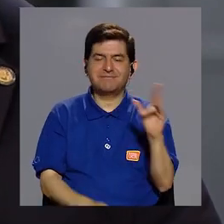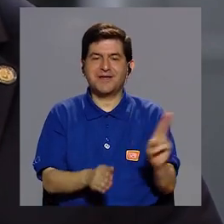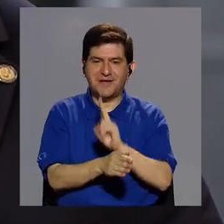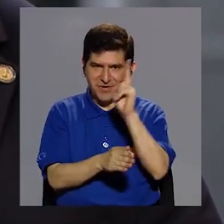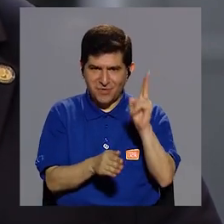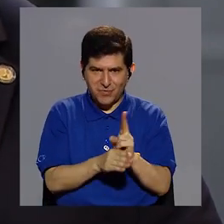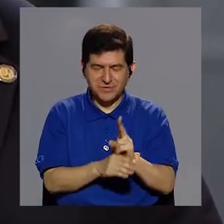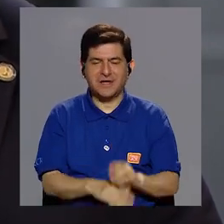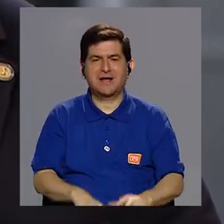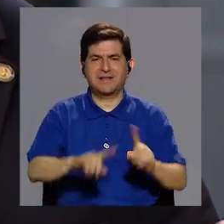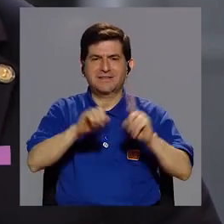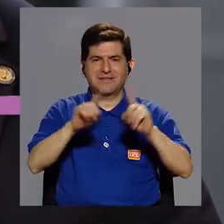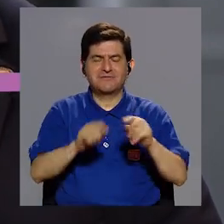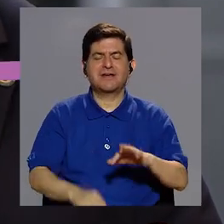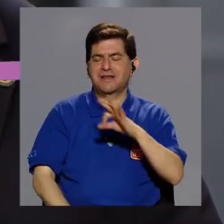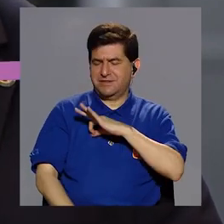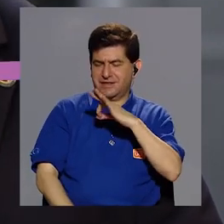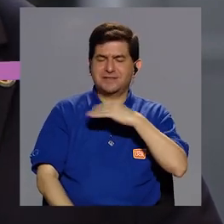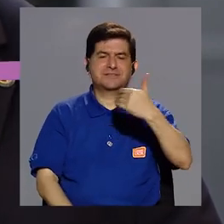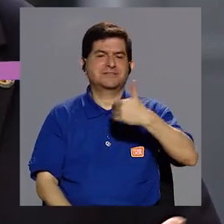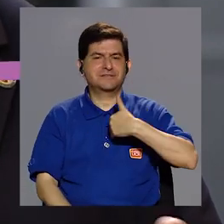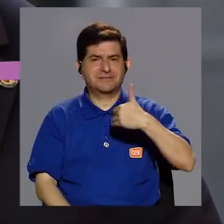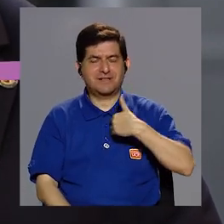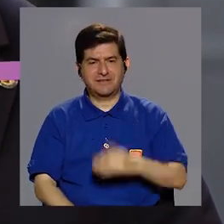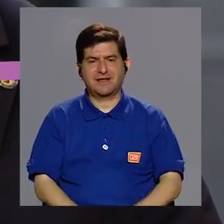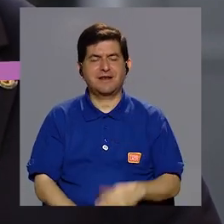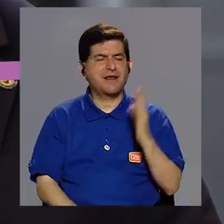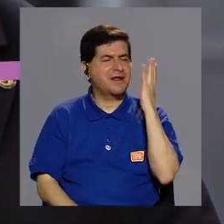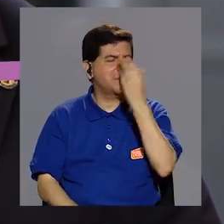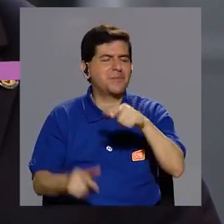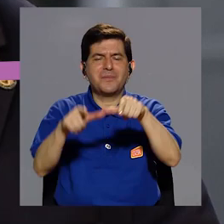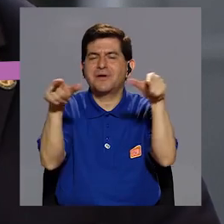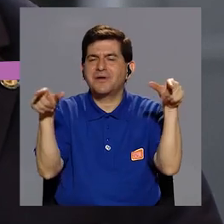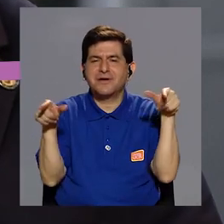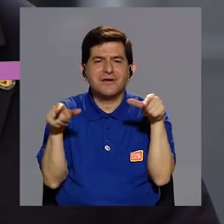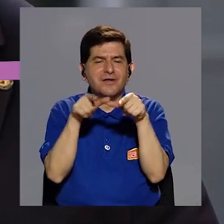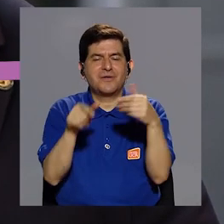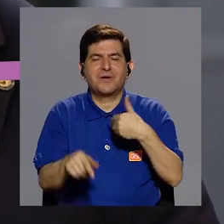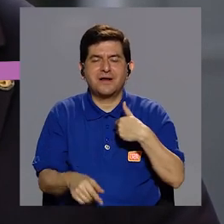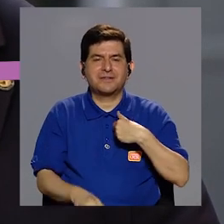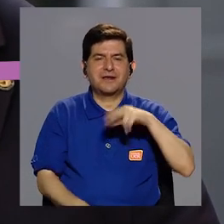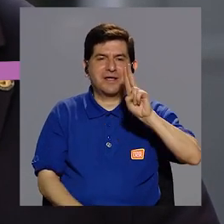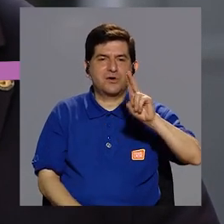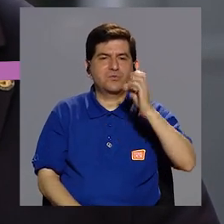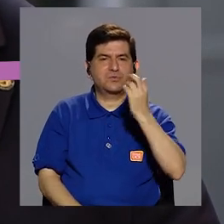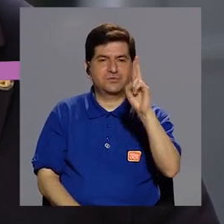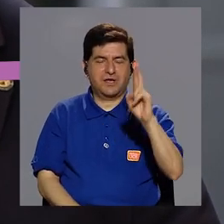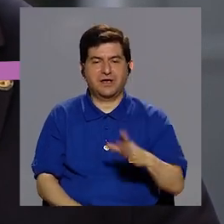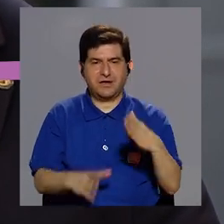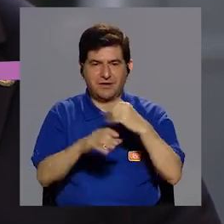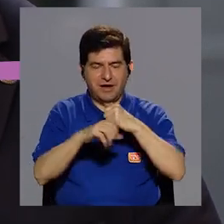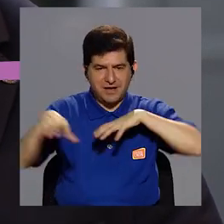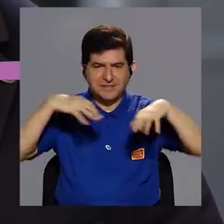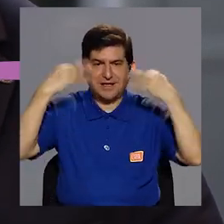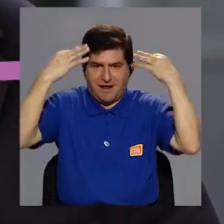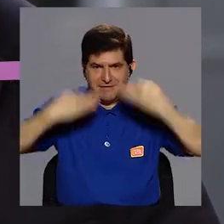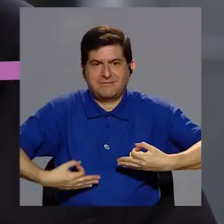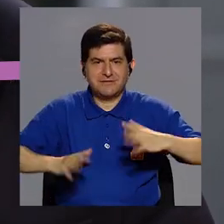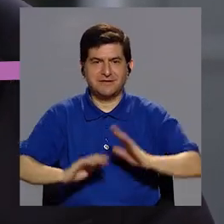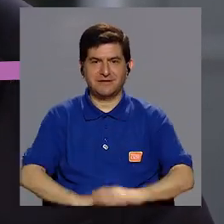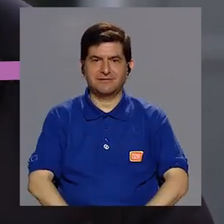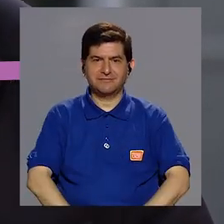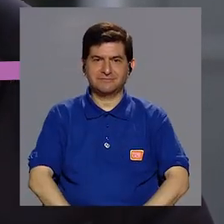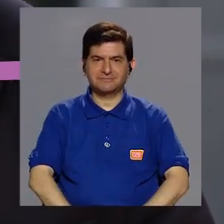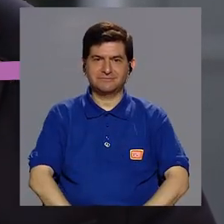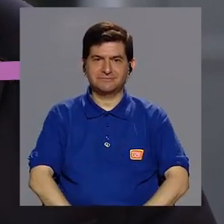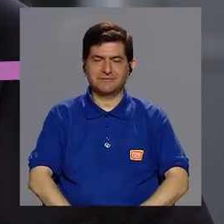también utilicen los beneficios que tienen estas bellas instalaciones que tiene la UCR para realizar más